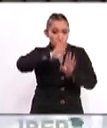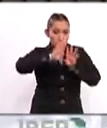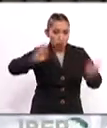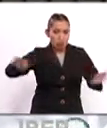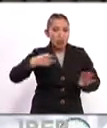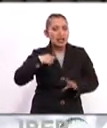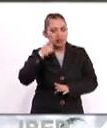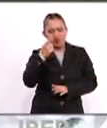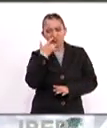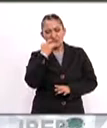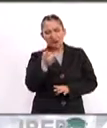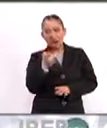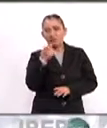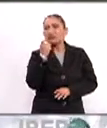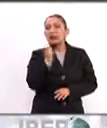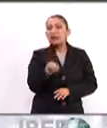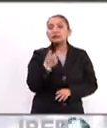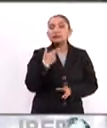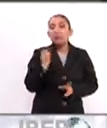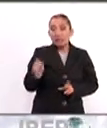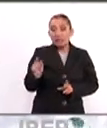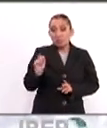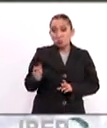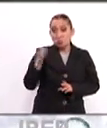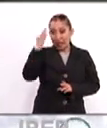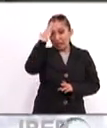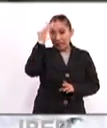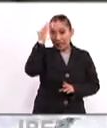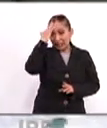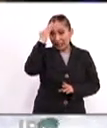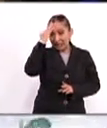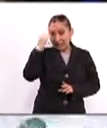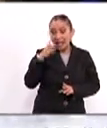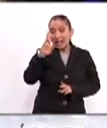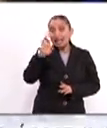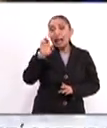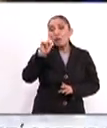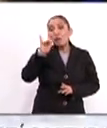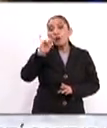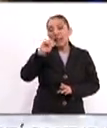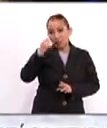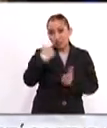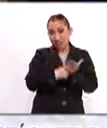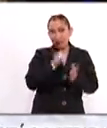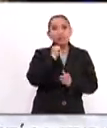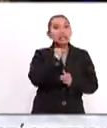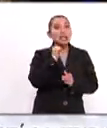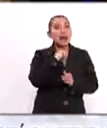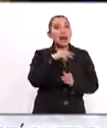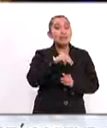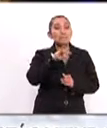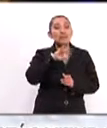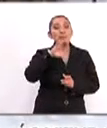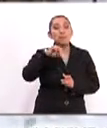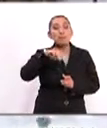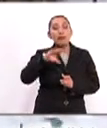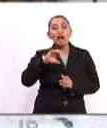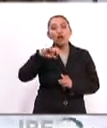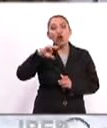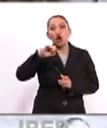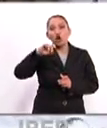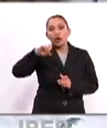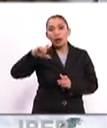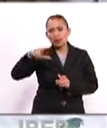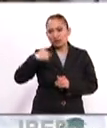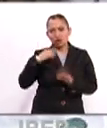Y lo insingular en este caso también es que fue el propio líder de los republicanos en el Senado, misma con el quien dijo que